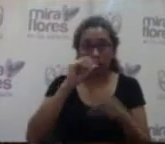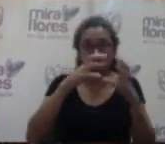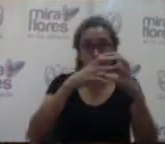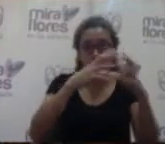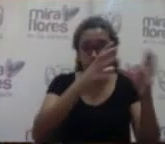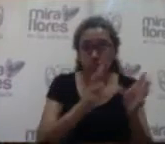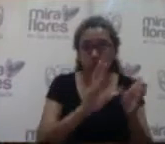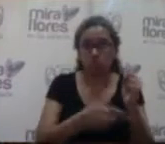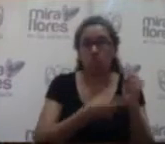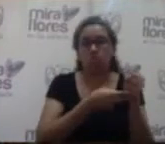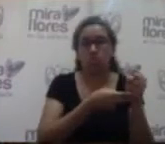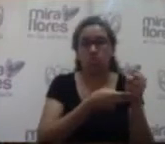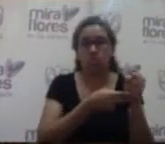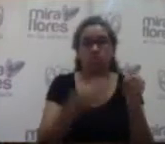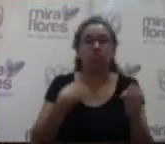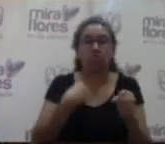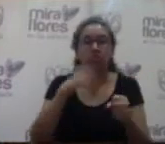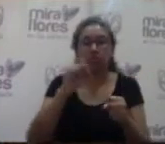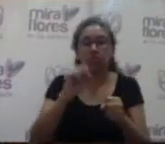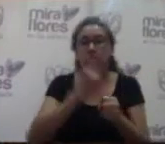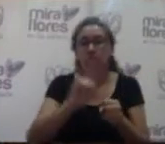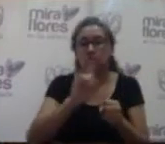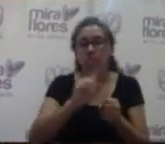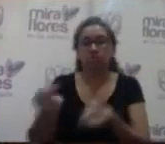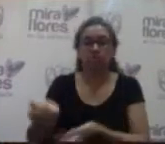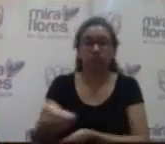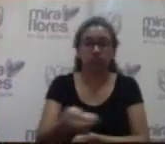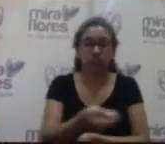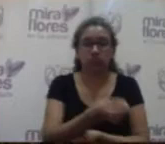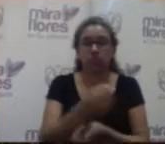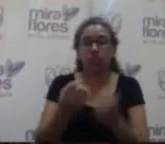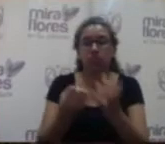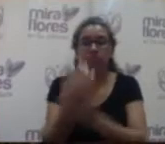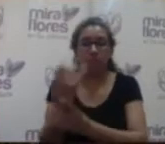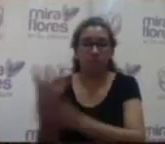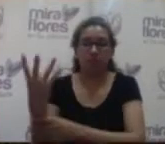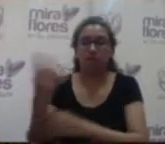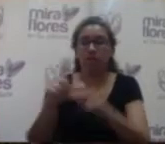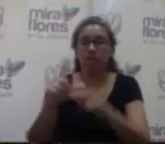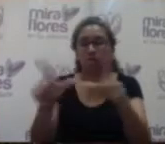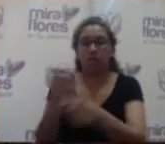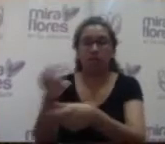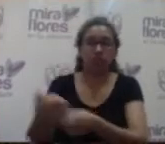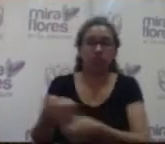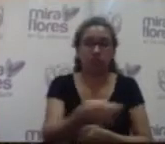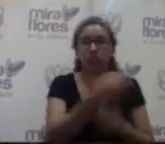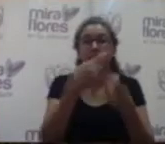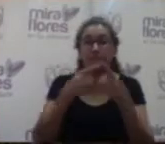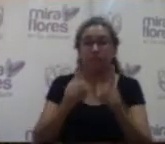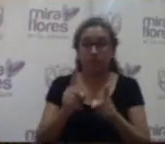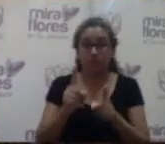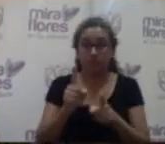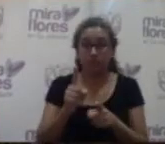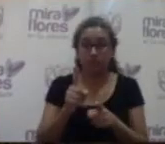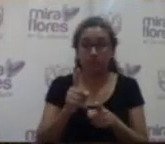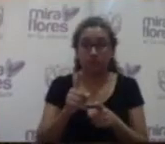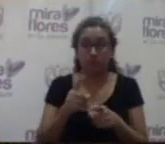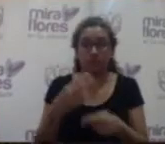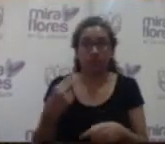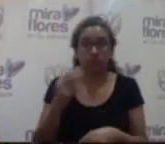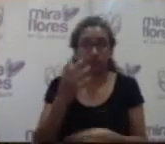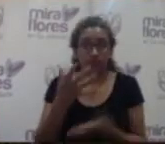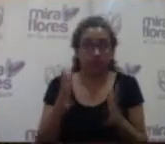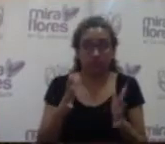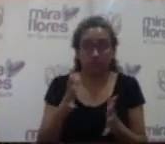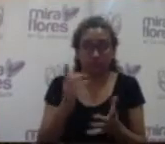para regadío, para limpiar, la distribuimos por muchos lugares pero parece mentira en